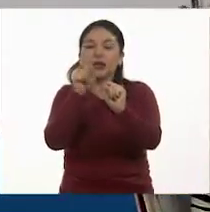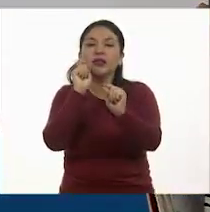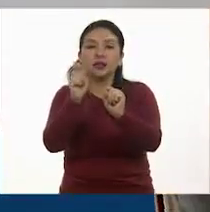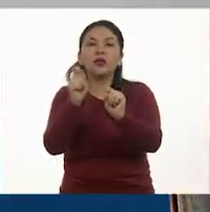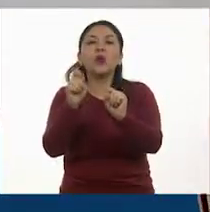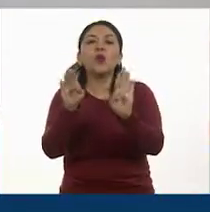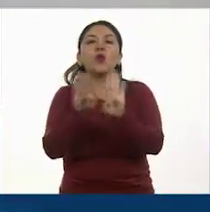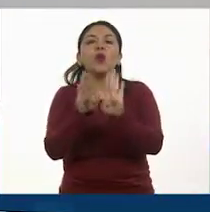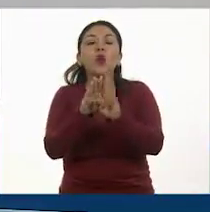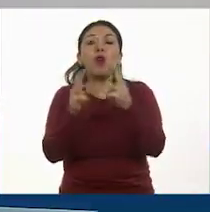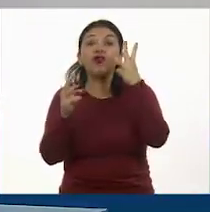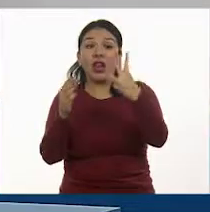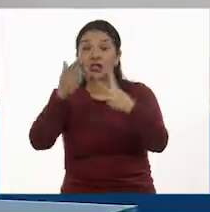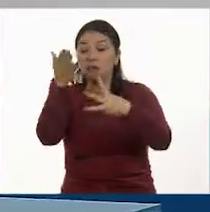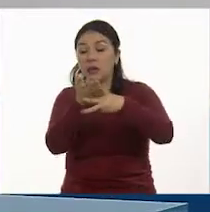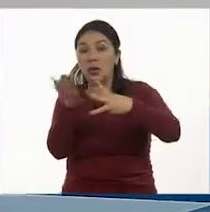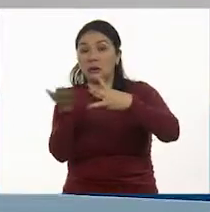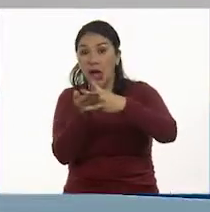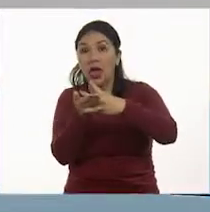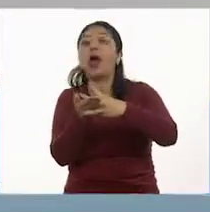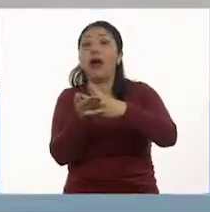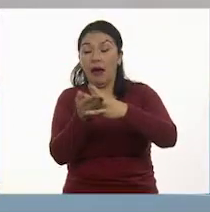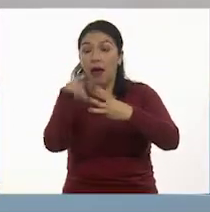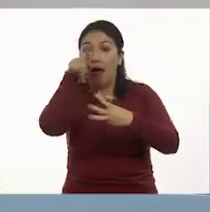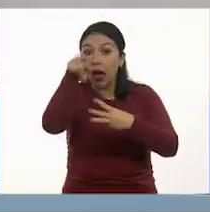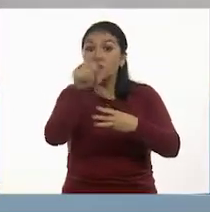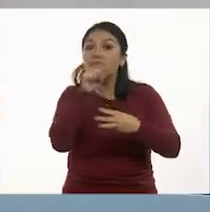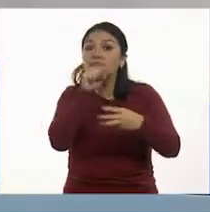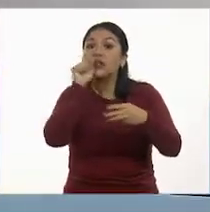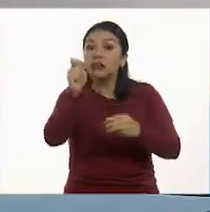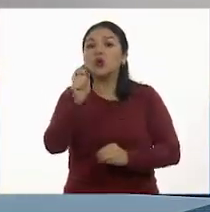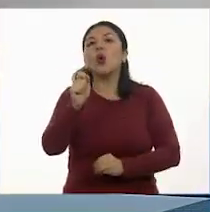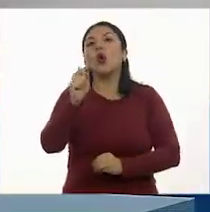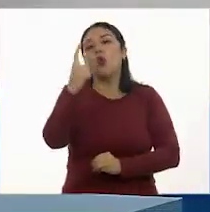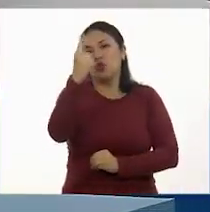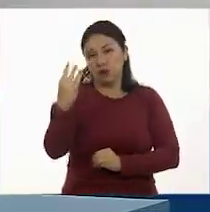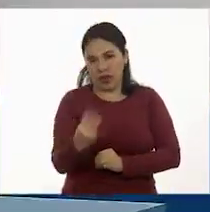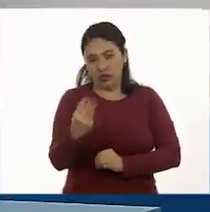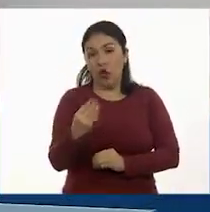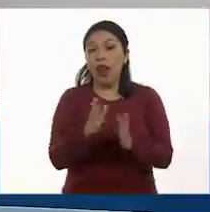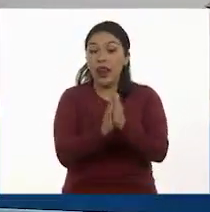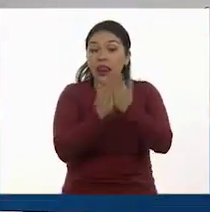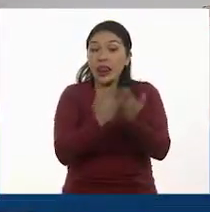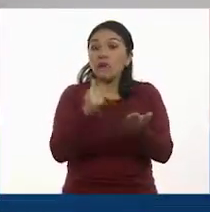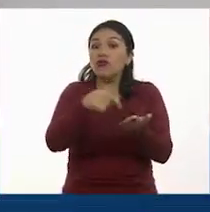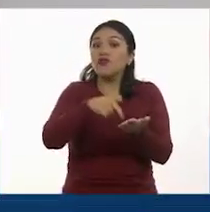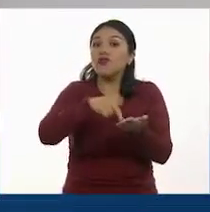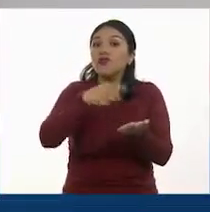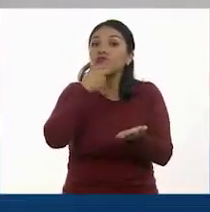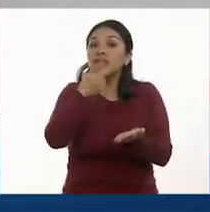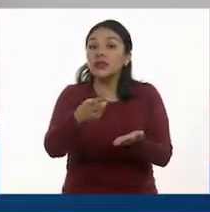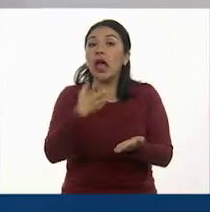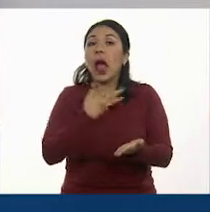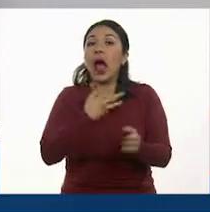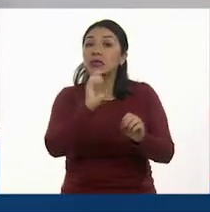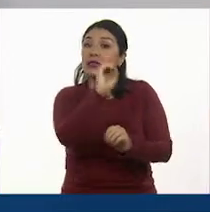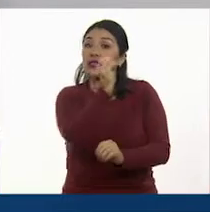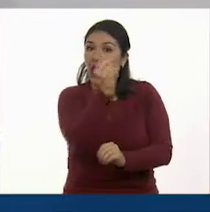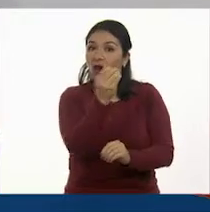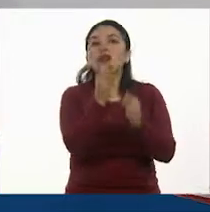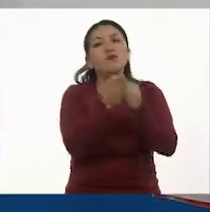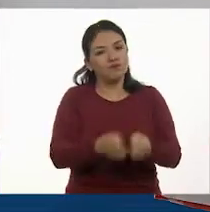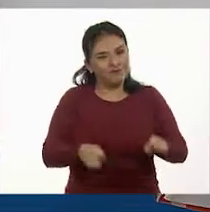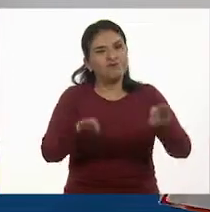y aquí sería un tercio. No olvidemos que el libro sí nos está marcando el cero, que hemos mencionado que es importante,